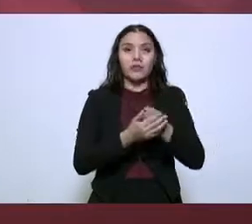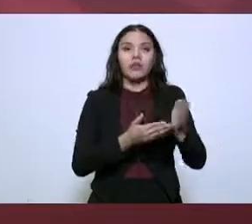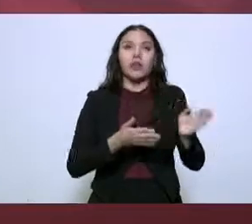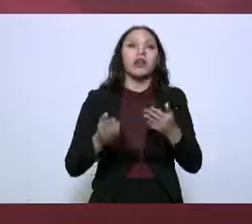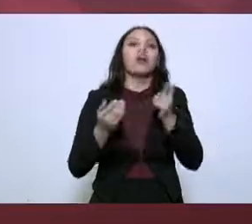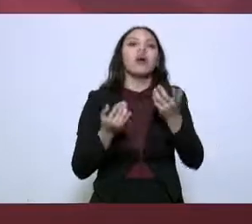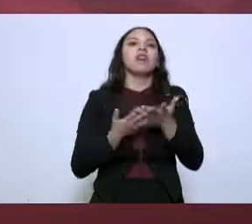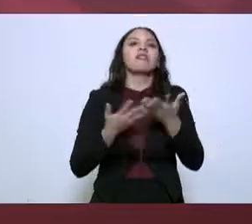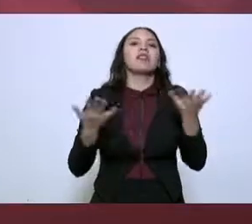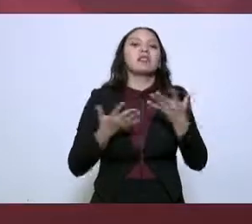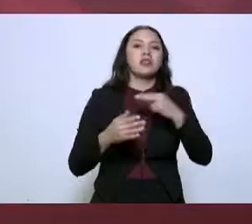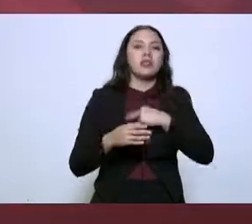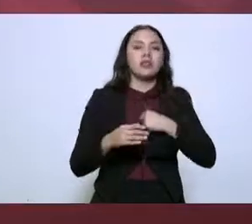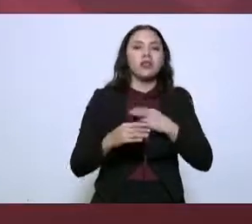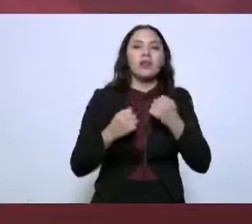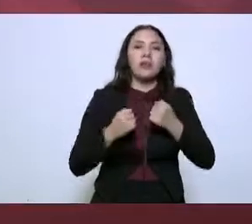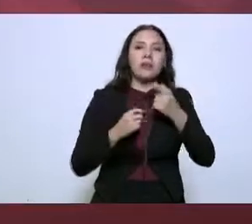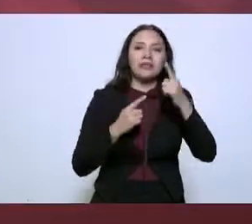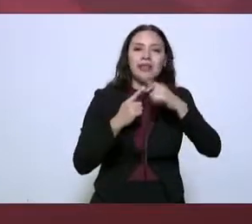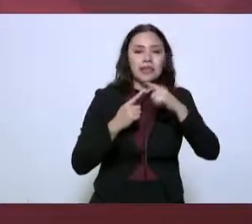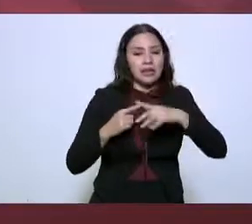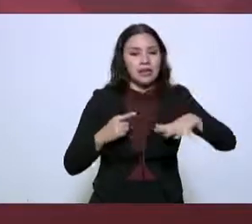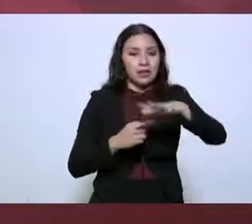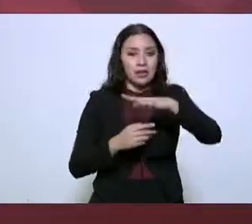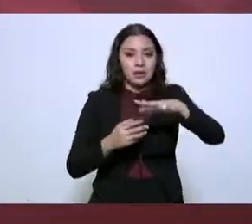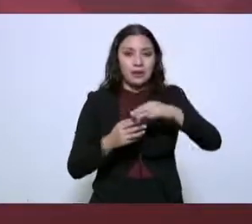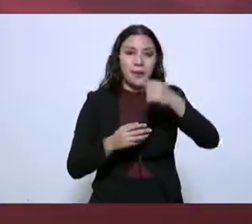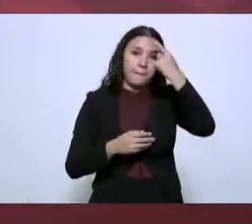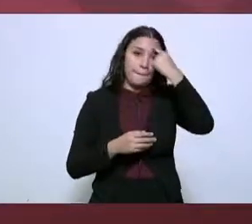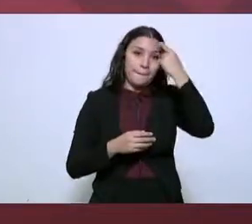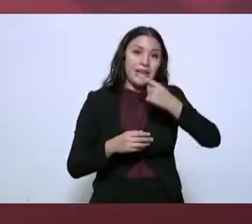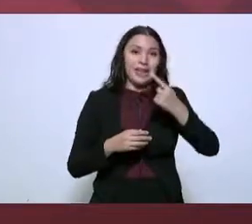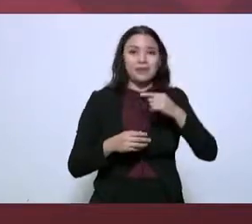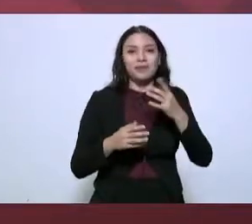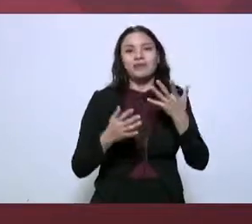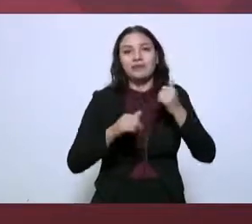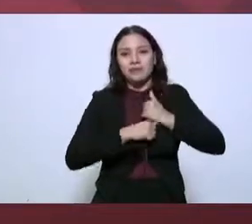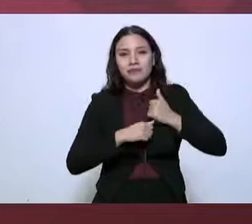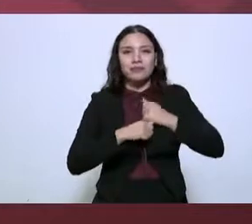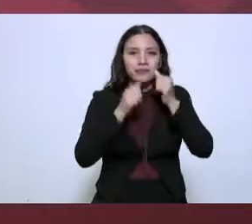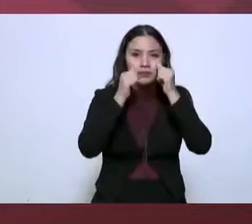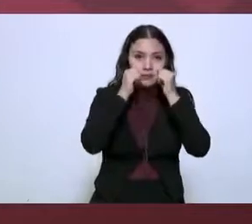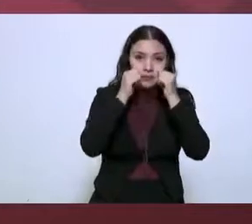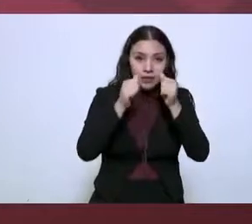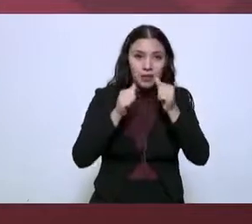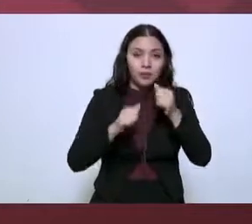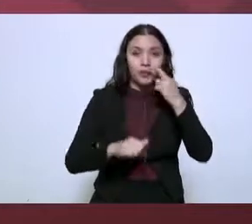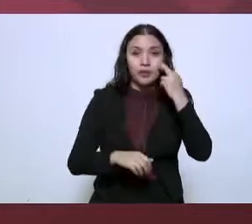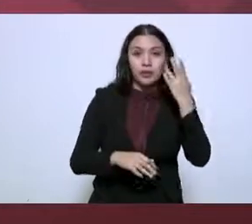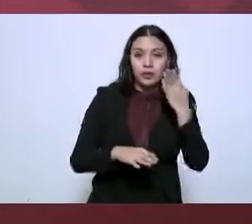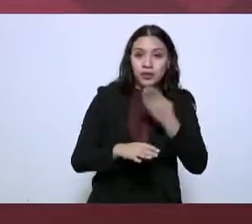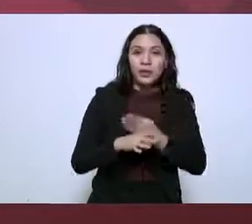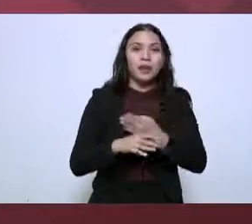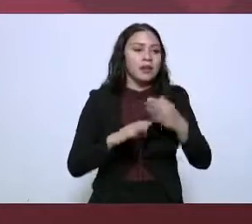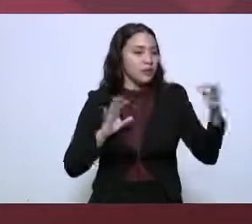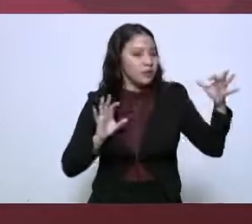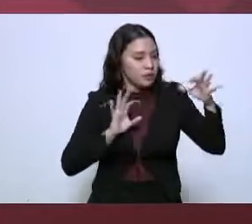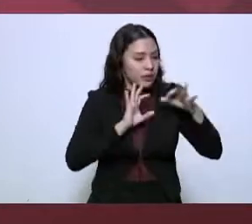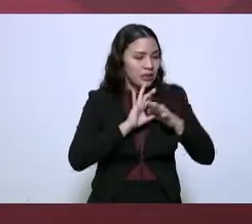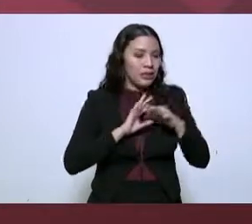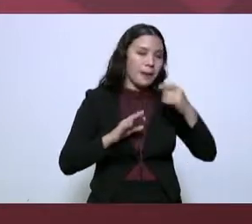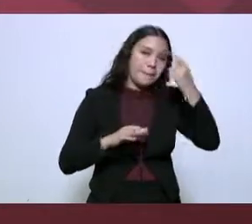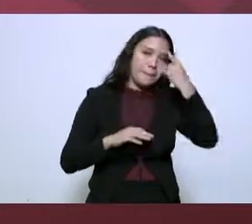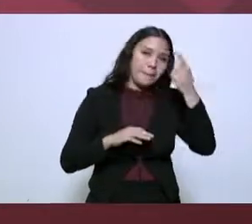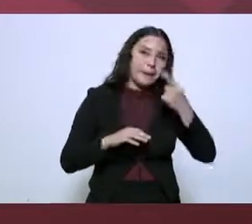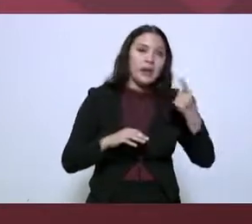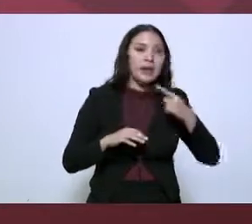Fuerzas de Tarea Regionales, que son a nivel de región militar y que se organizan con los efectivos locales que dispone